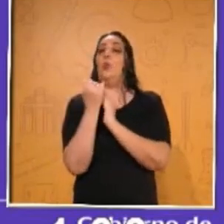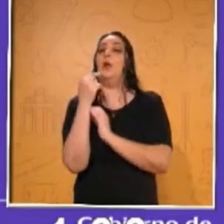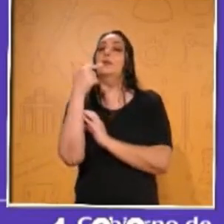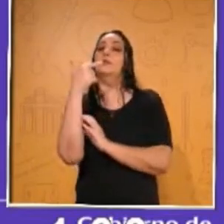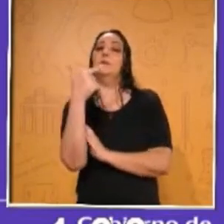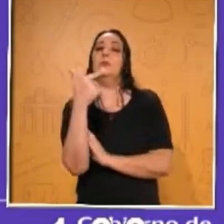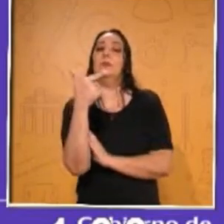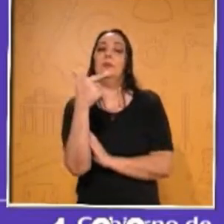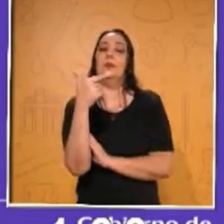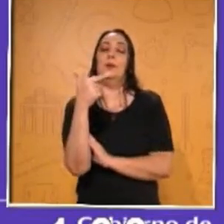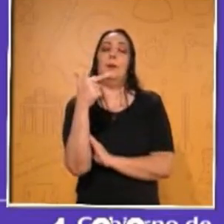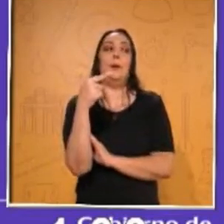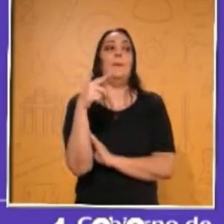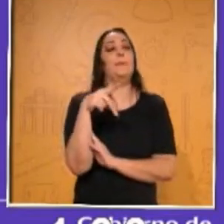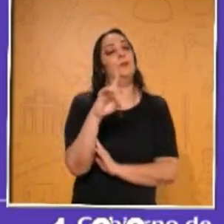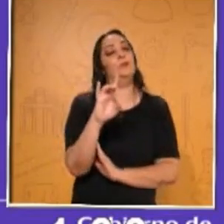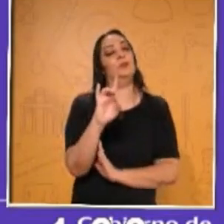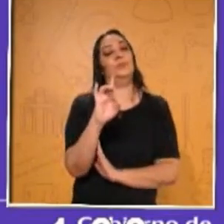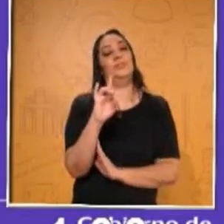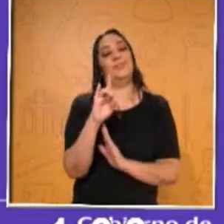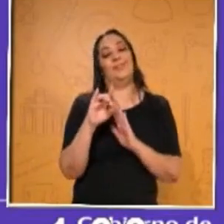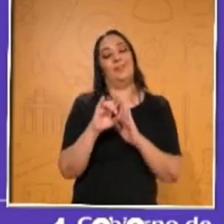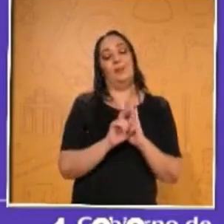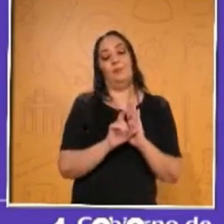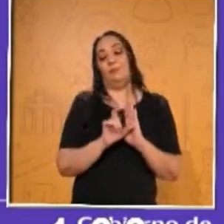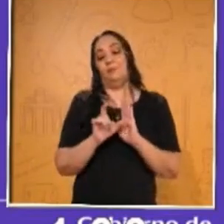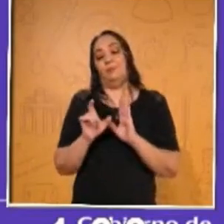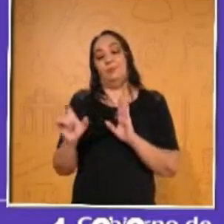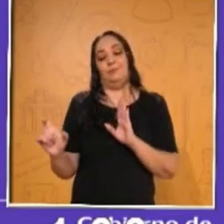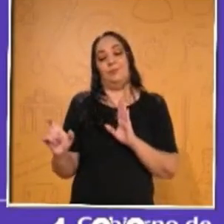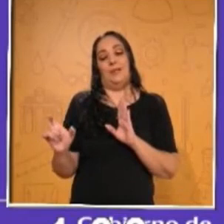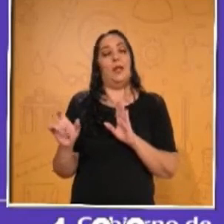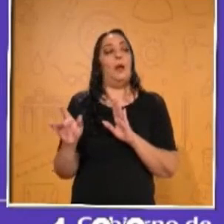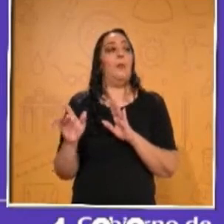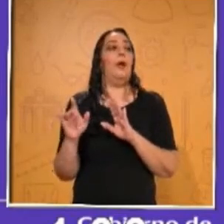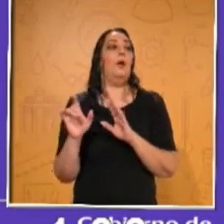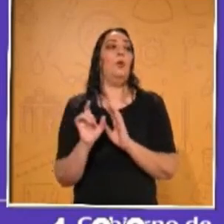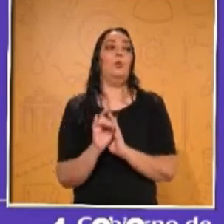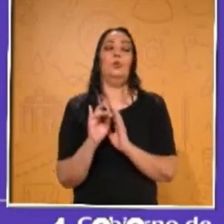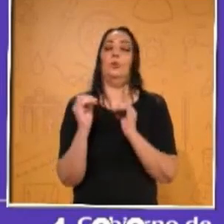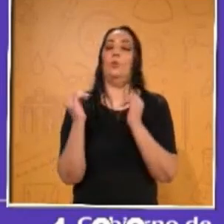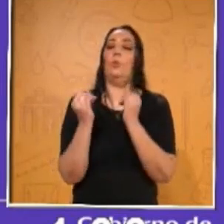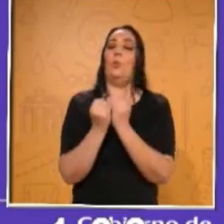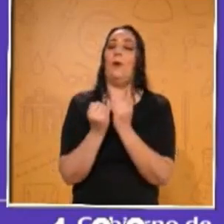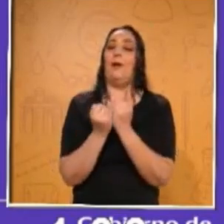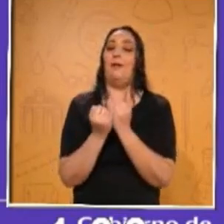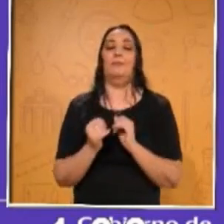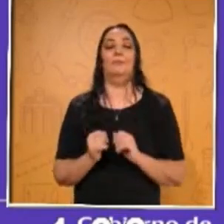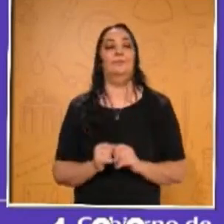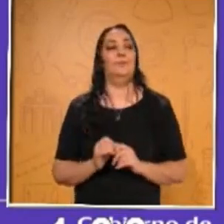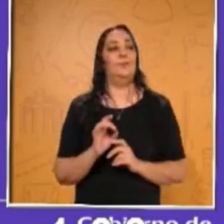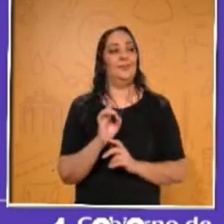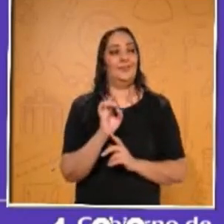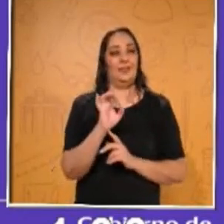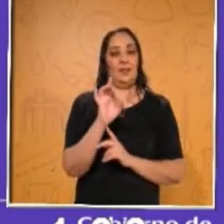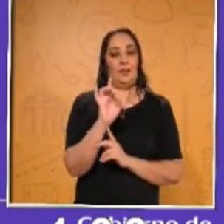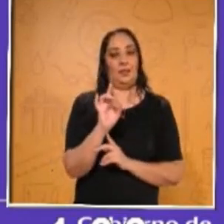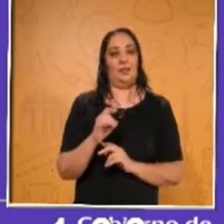Y el treinta se va a pasar exactamente igual. ¿De acuerdo?